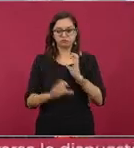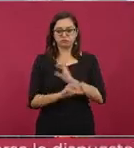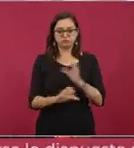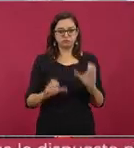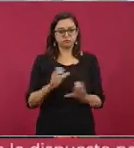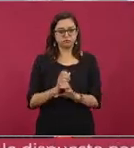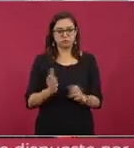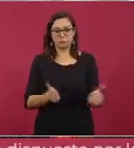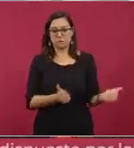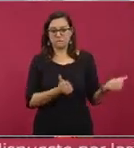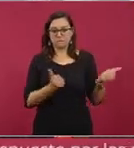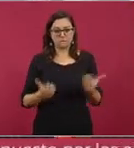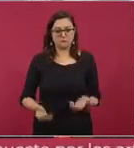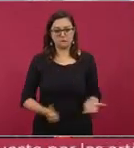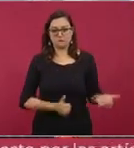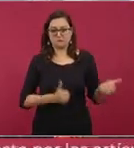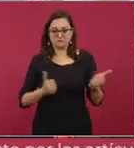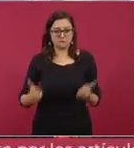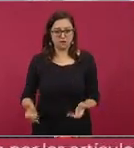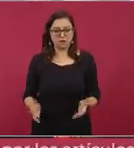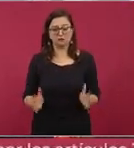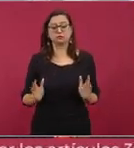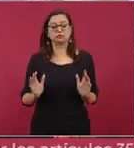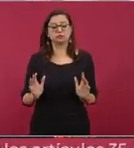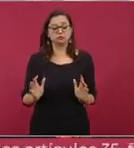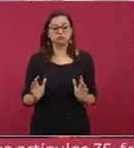aduanalmente entonces